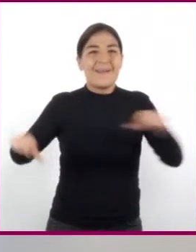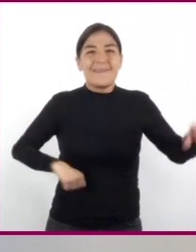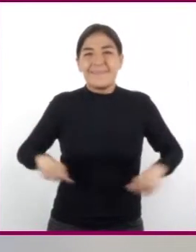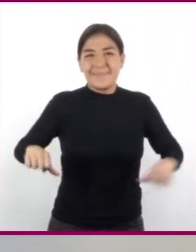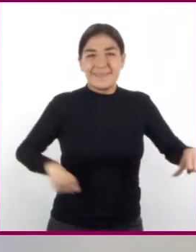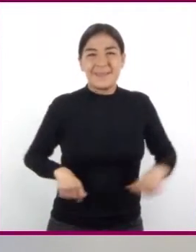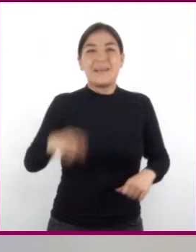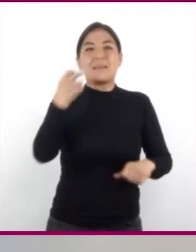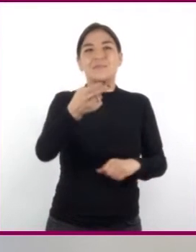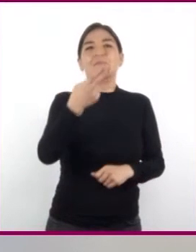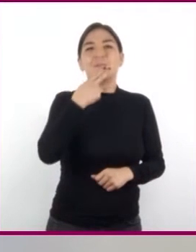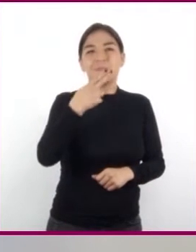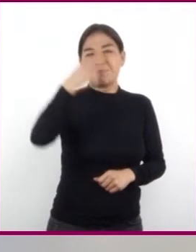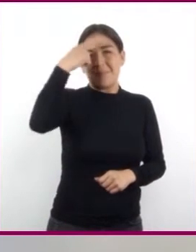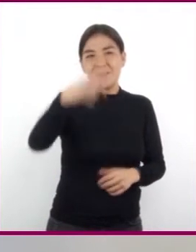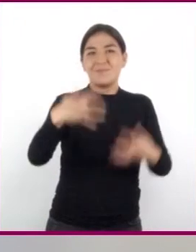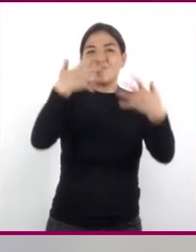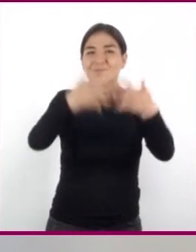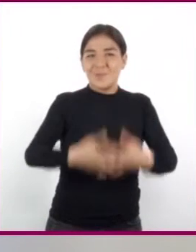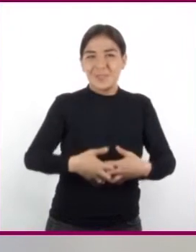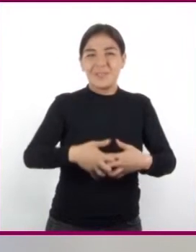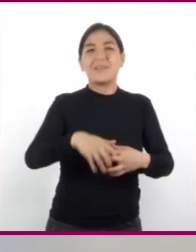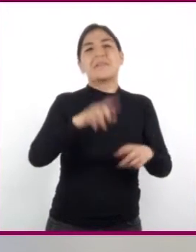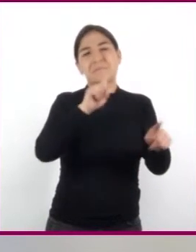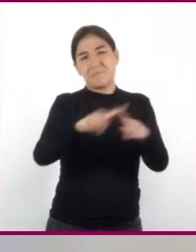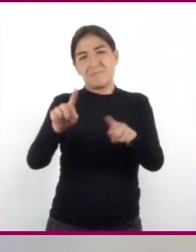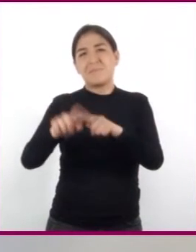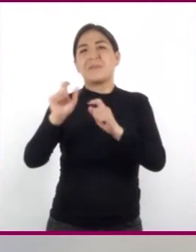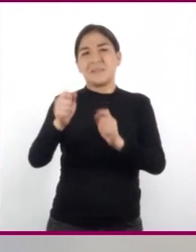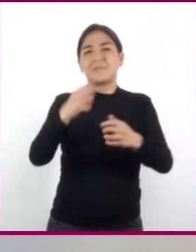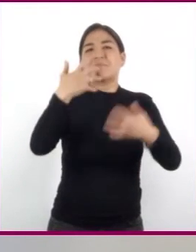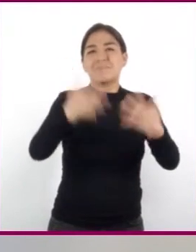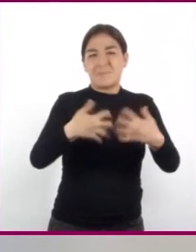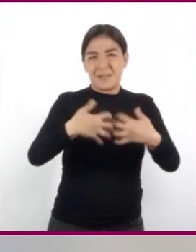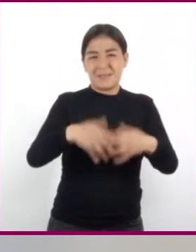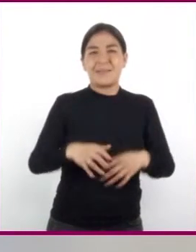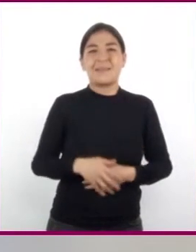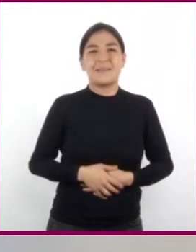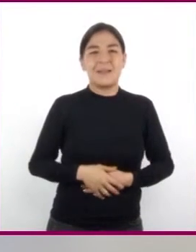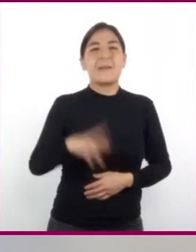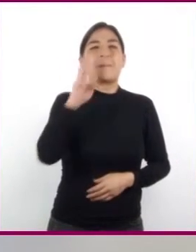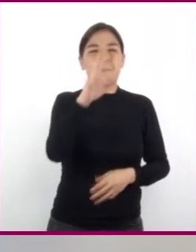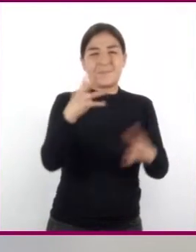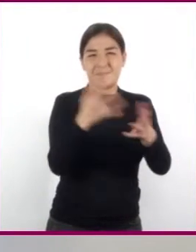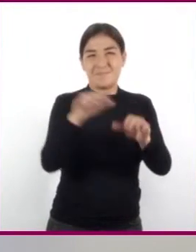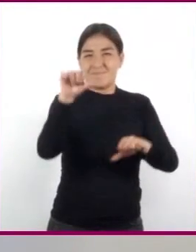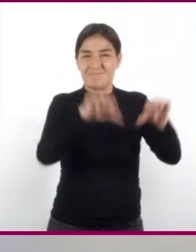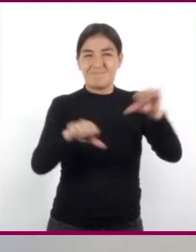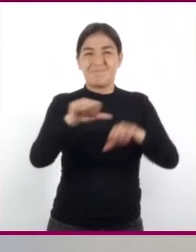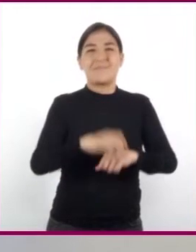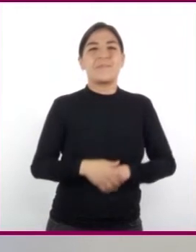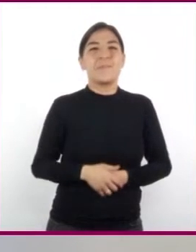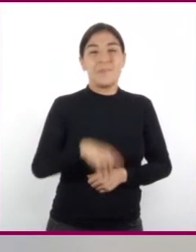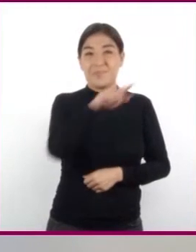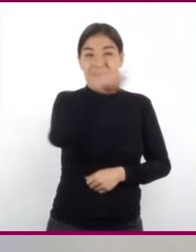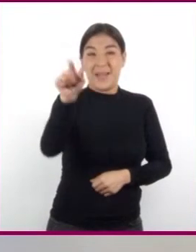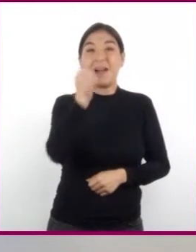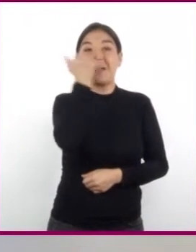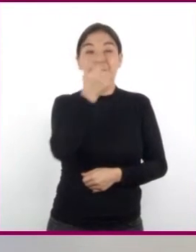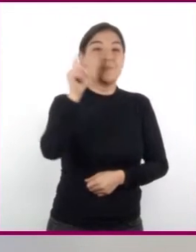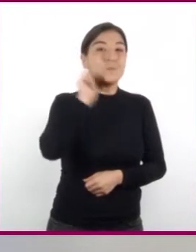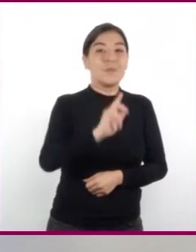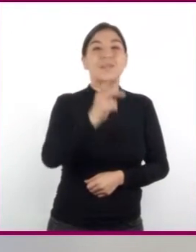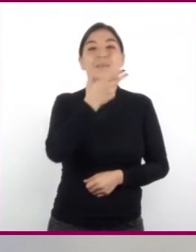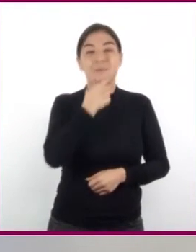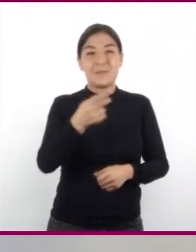y es útil para el funcionamiento de algunas máquinas. Vamos a realizar un experimento. Alumnas y alumnos que